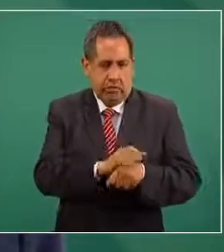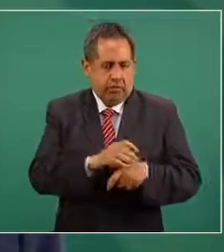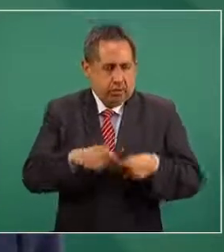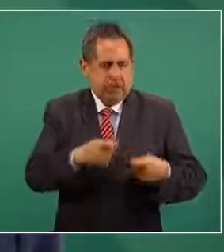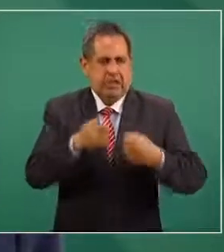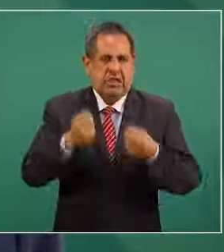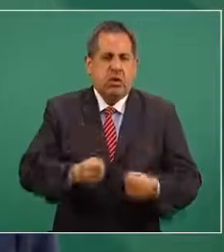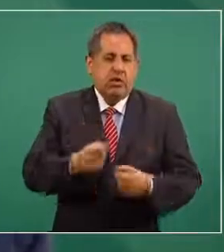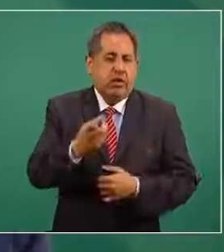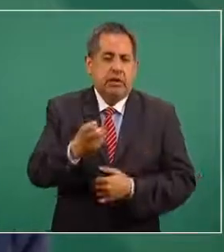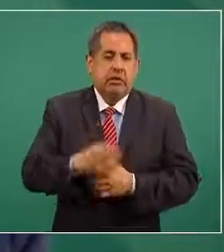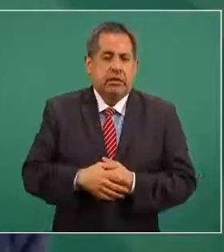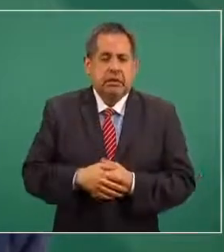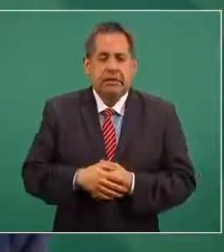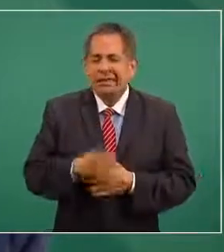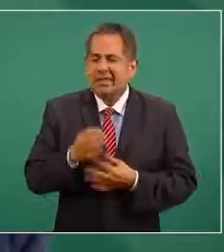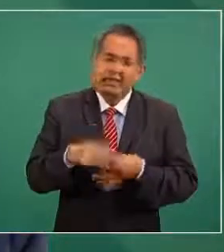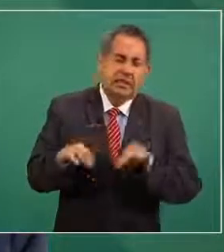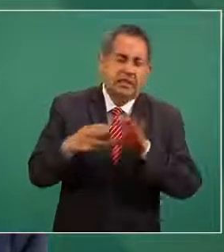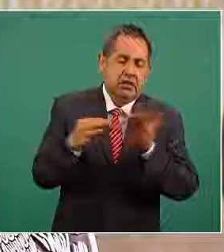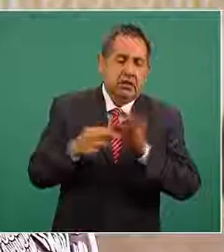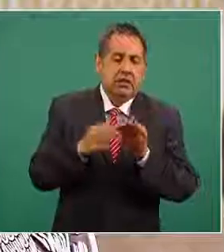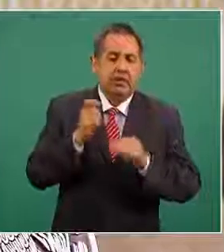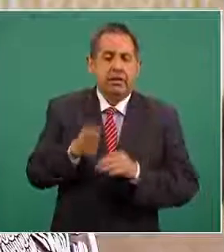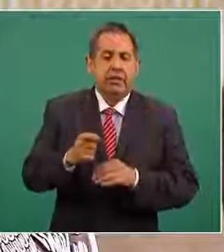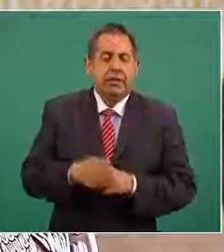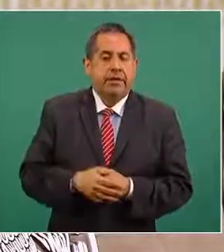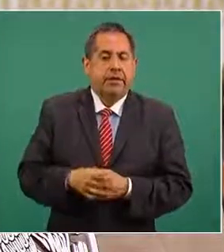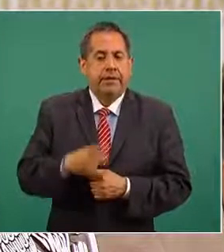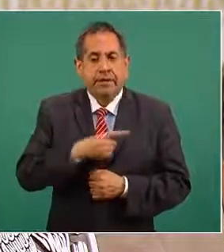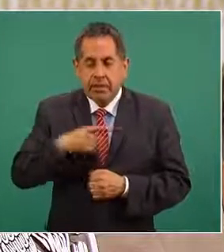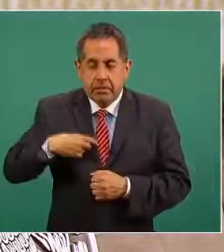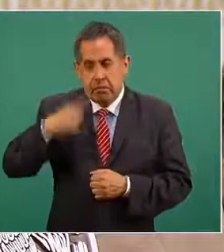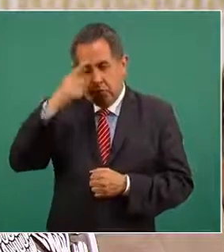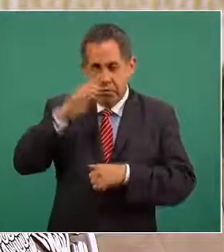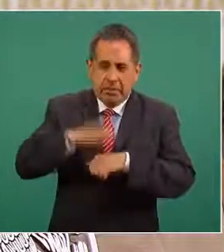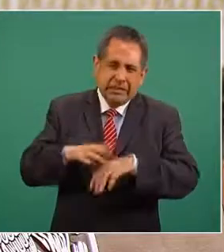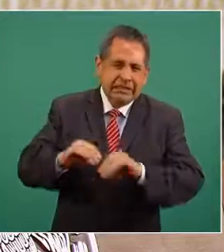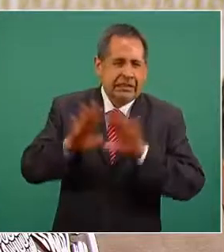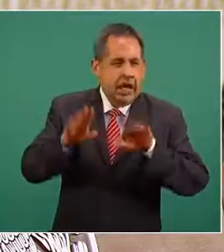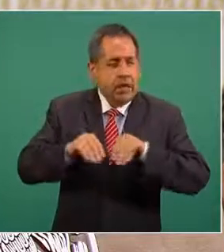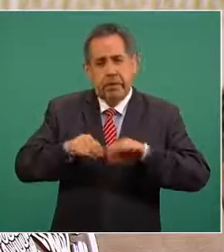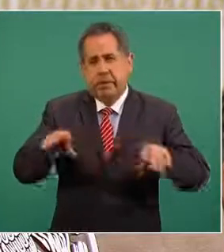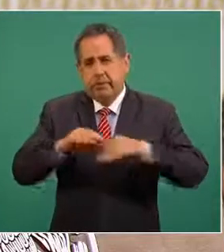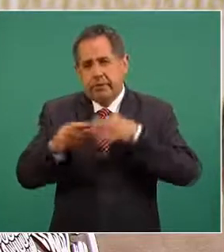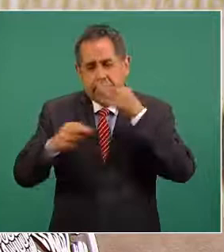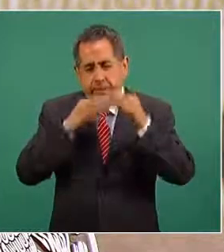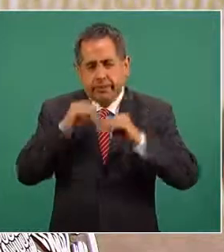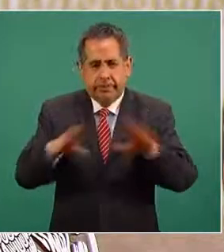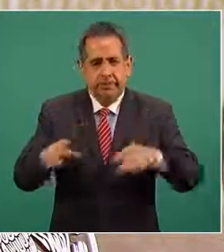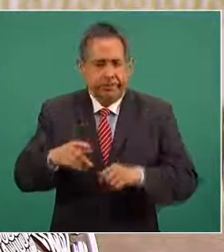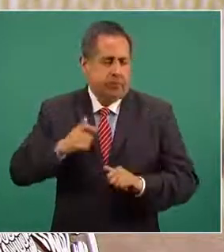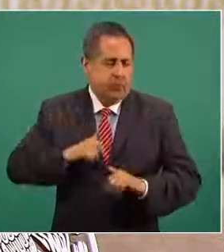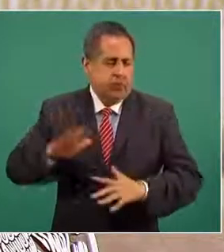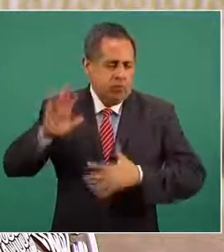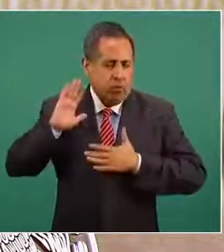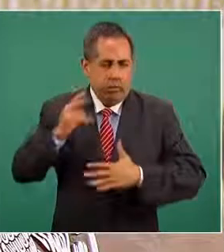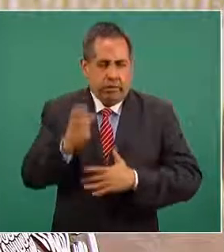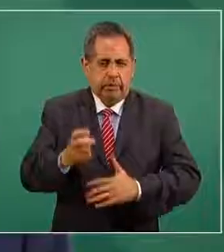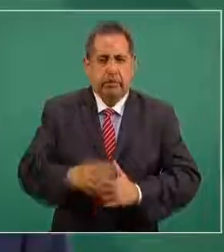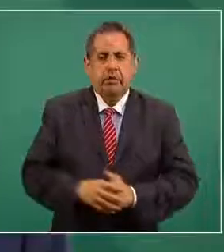garantía porque es un asunto que se tiene que esclarecer es mi compromiso